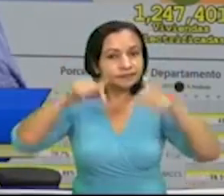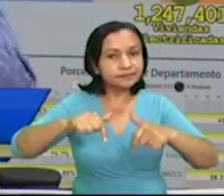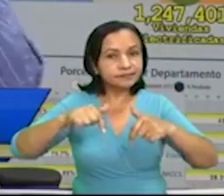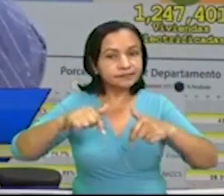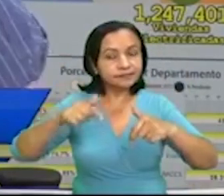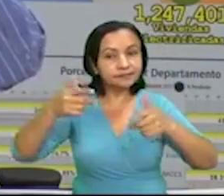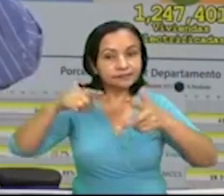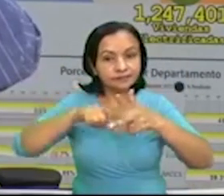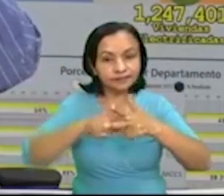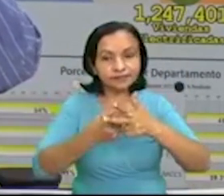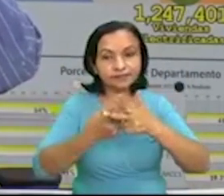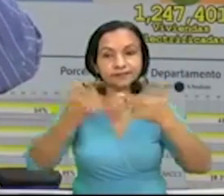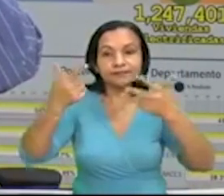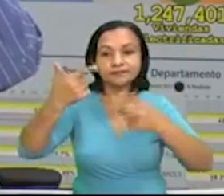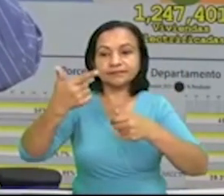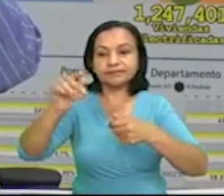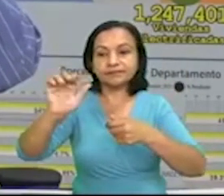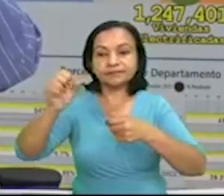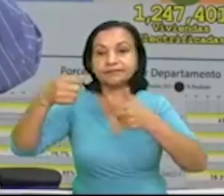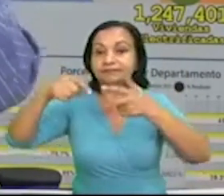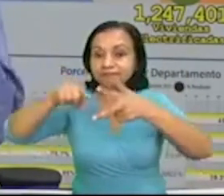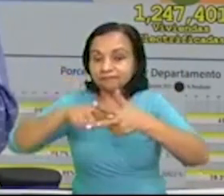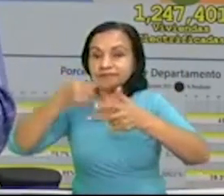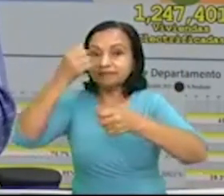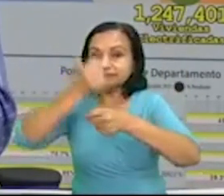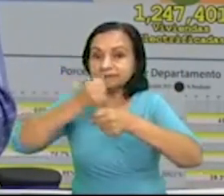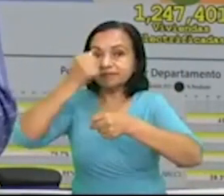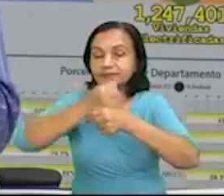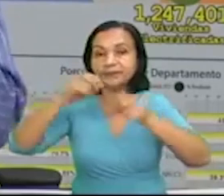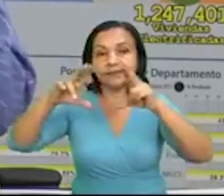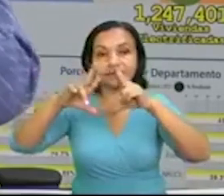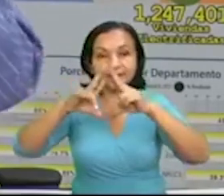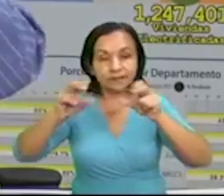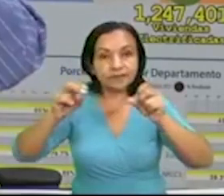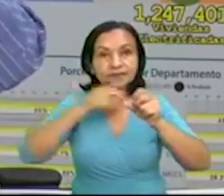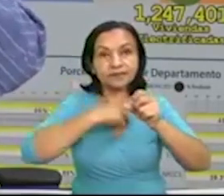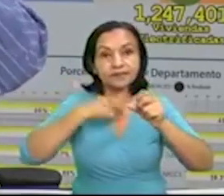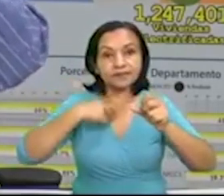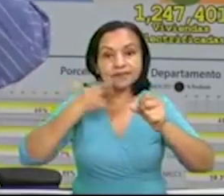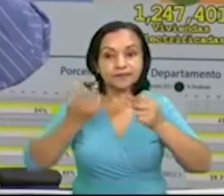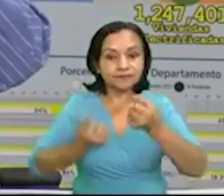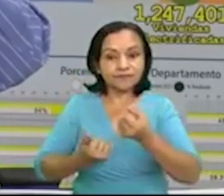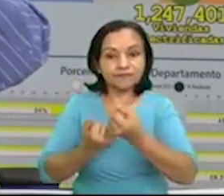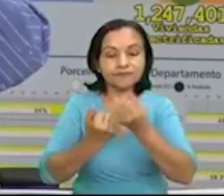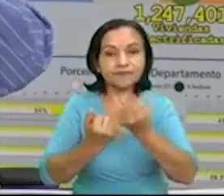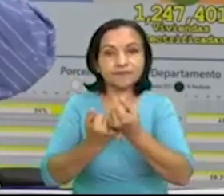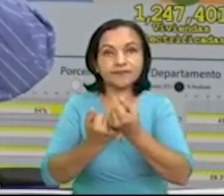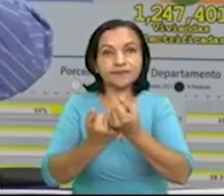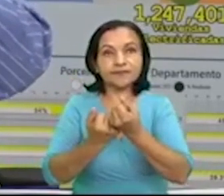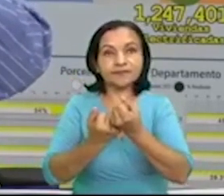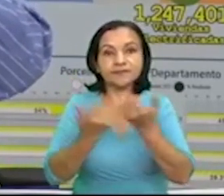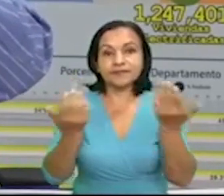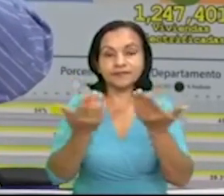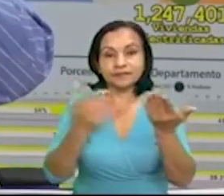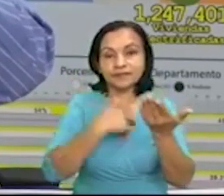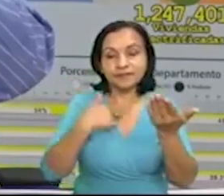la entrada de la planta a gas, ¿verdad? Nosotros le estamos dando un sustento térmico, pero nada más que